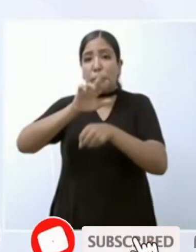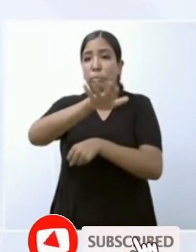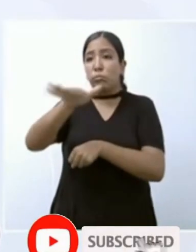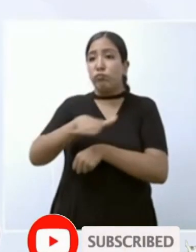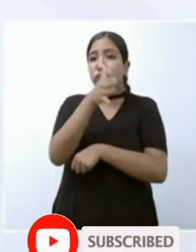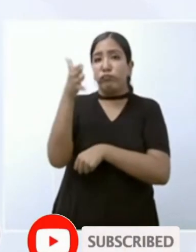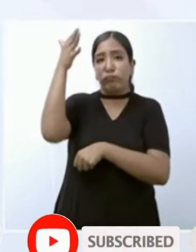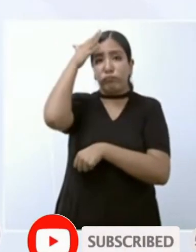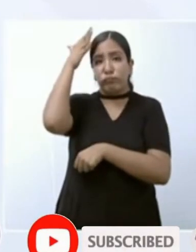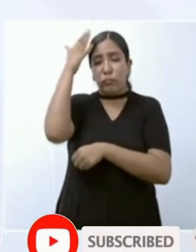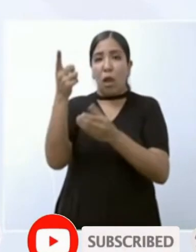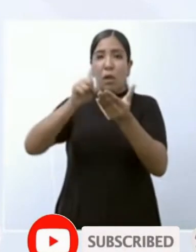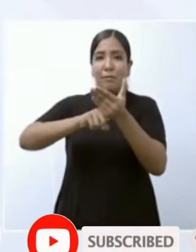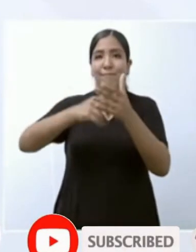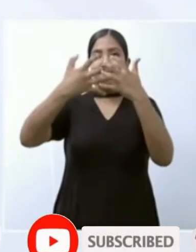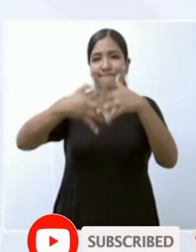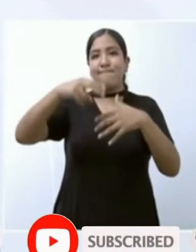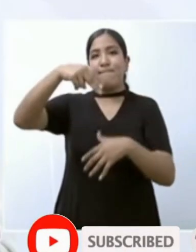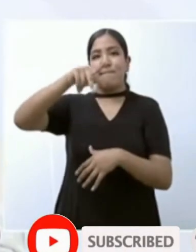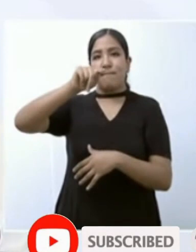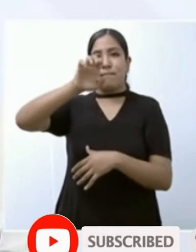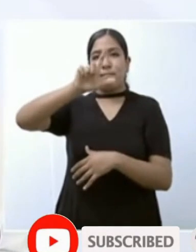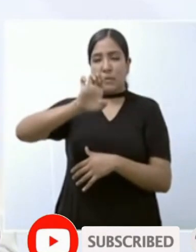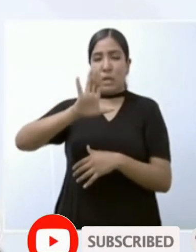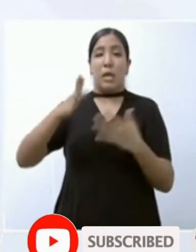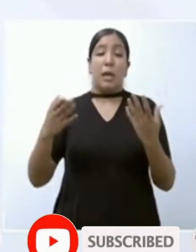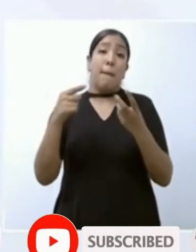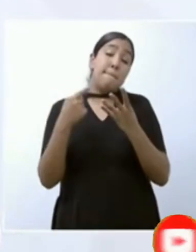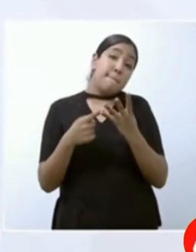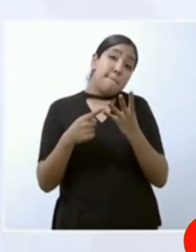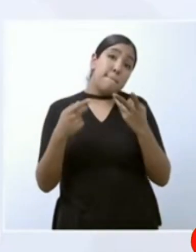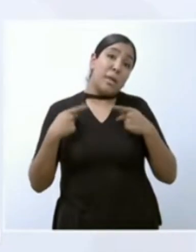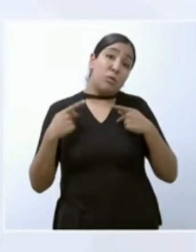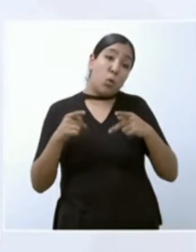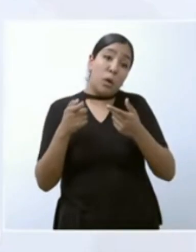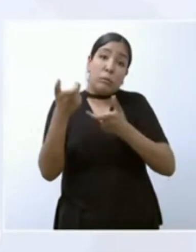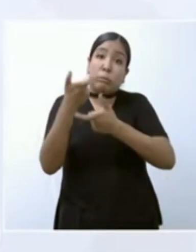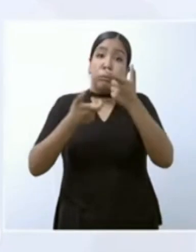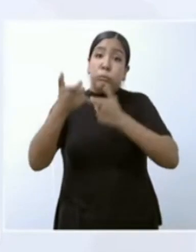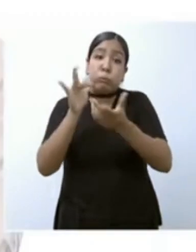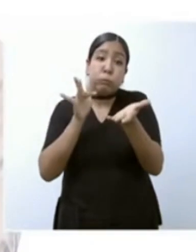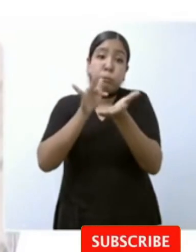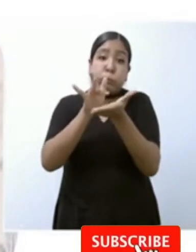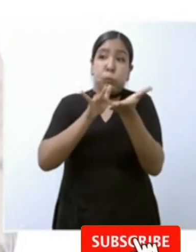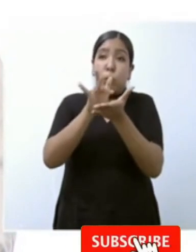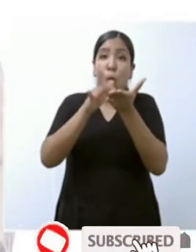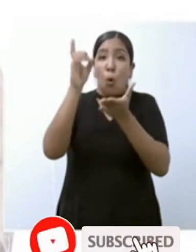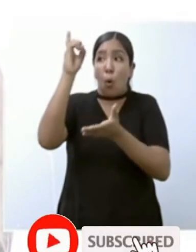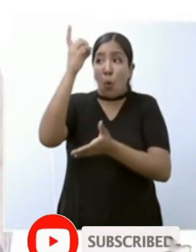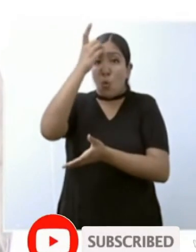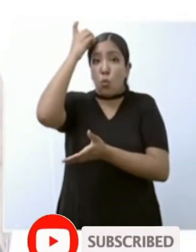Nestlé y a los dueños accionistas de esta